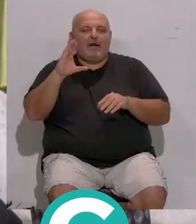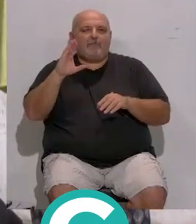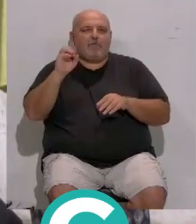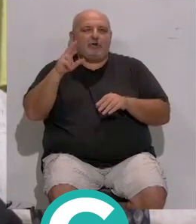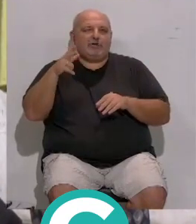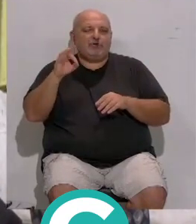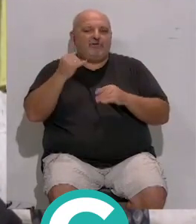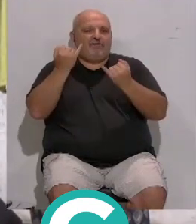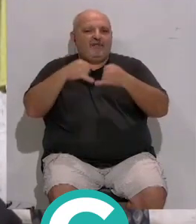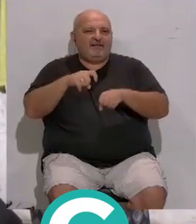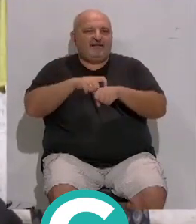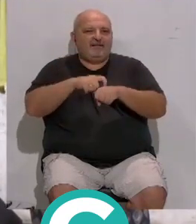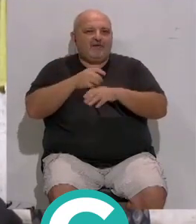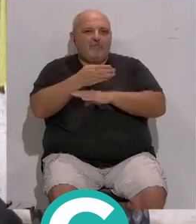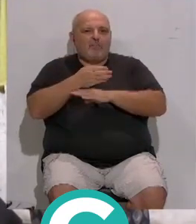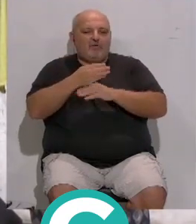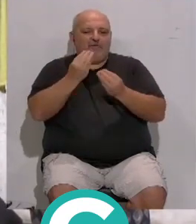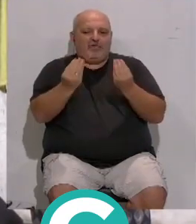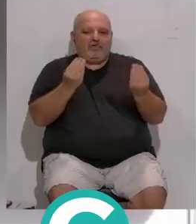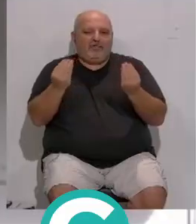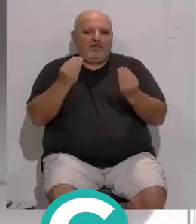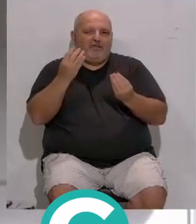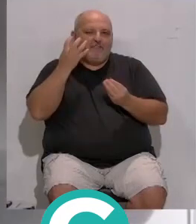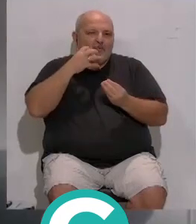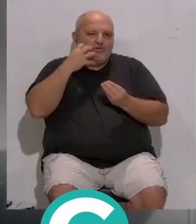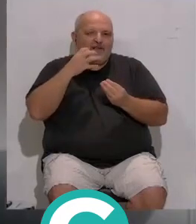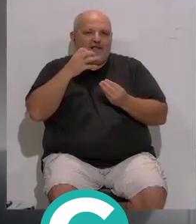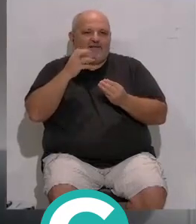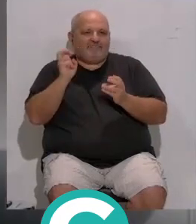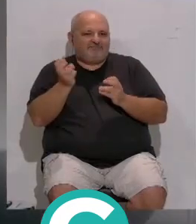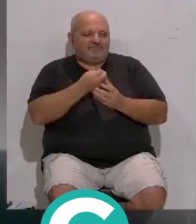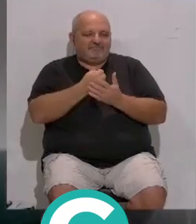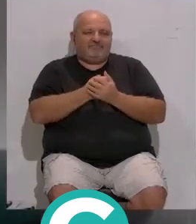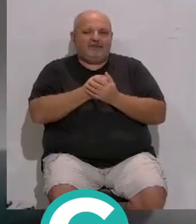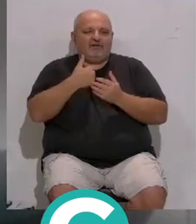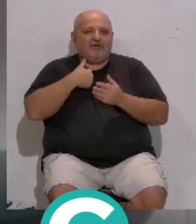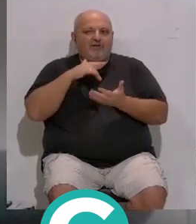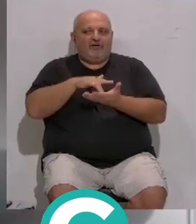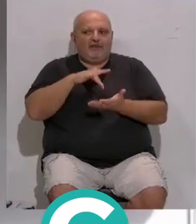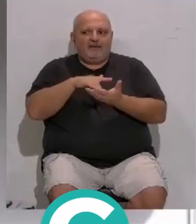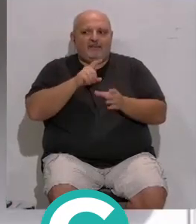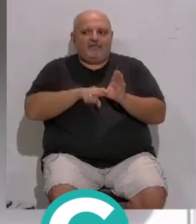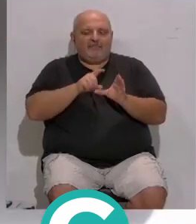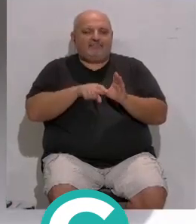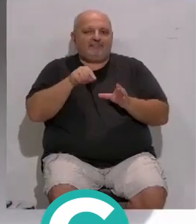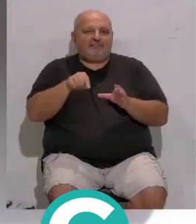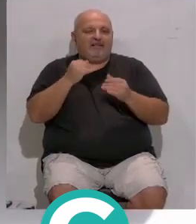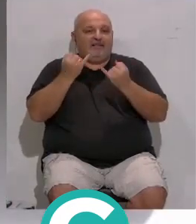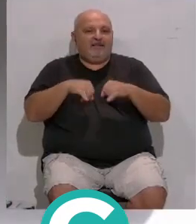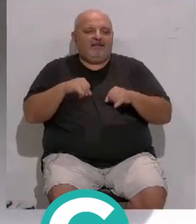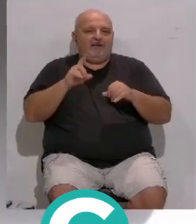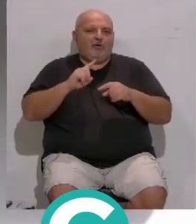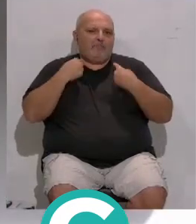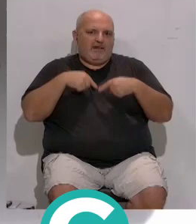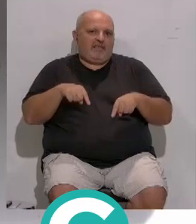...que reproduce la fiesta de los cañonazos de Puntales. Yo desde niña he contribuido... ...a que esta fiesta no